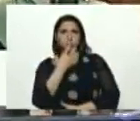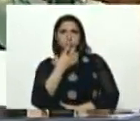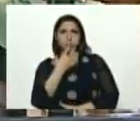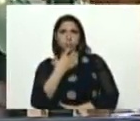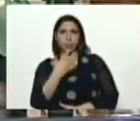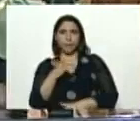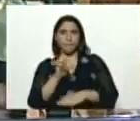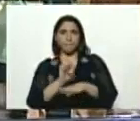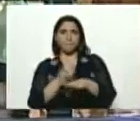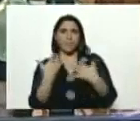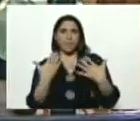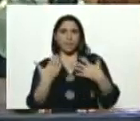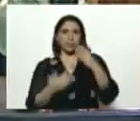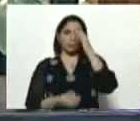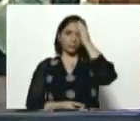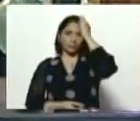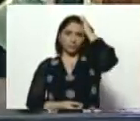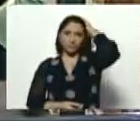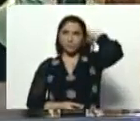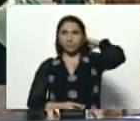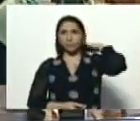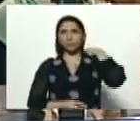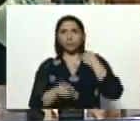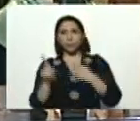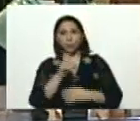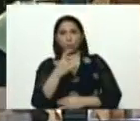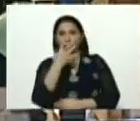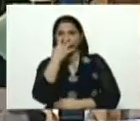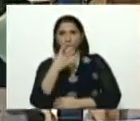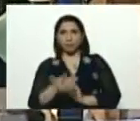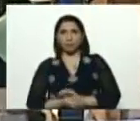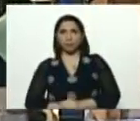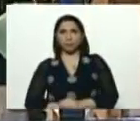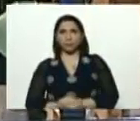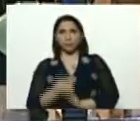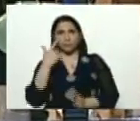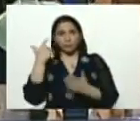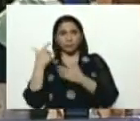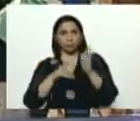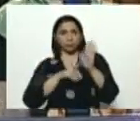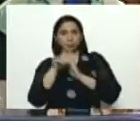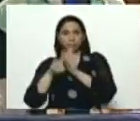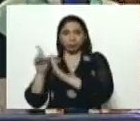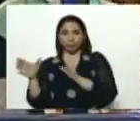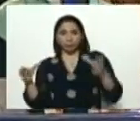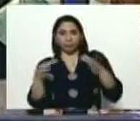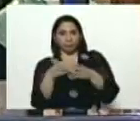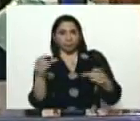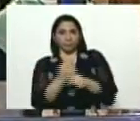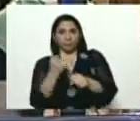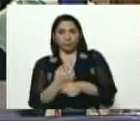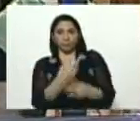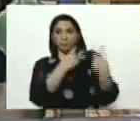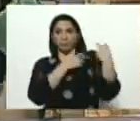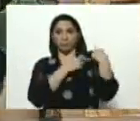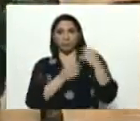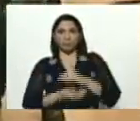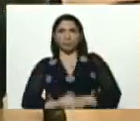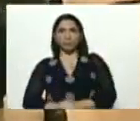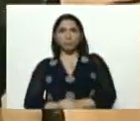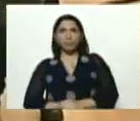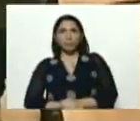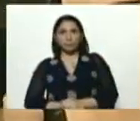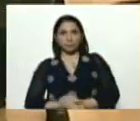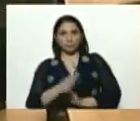de emergencia no asistido. Este es un respirador que lo desarrolló el equipo de trabajo de la Gerencia General de Metalmecánica de